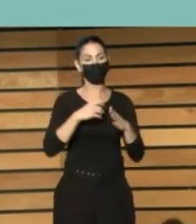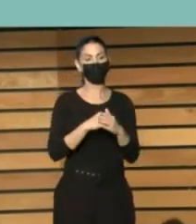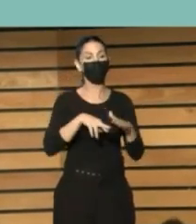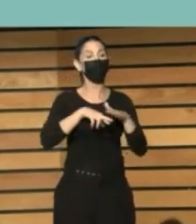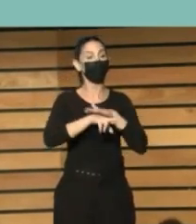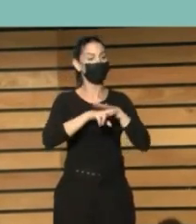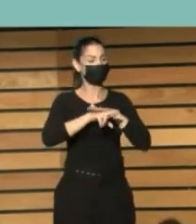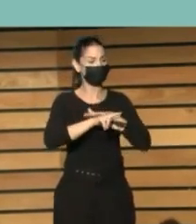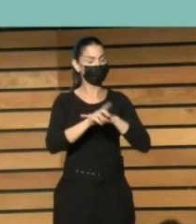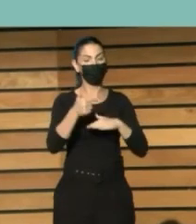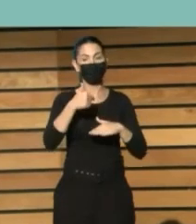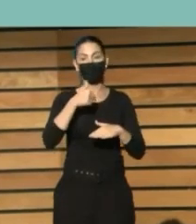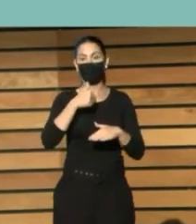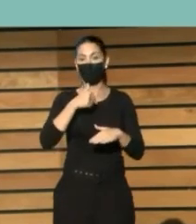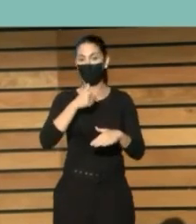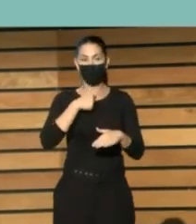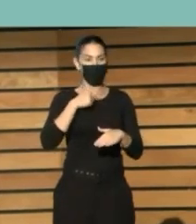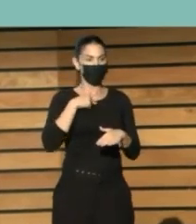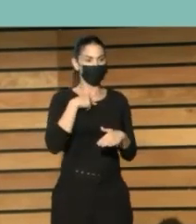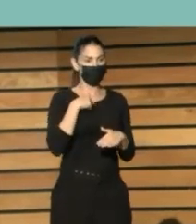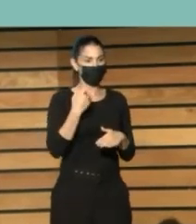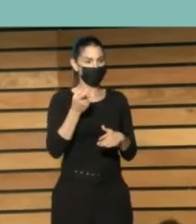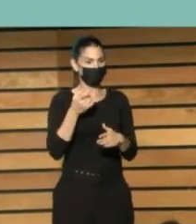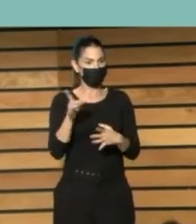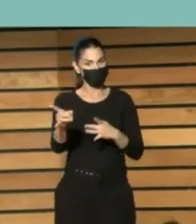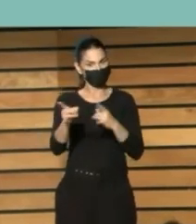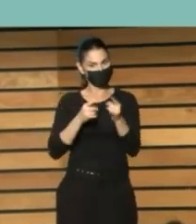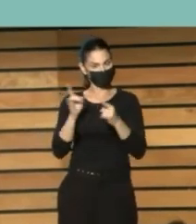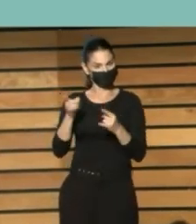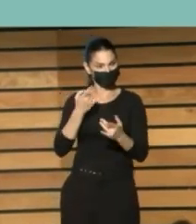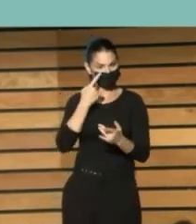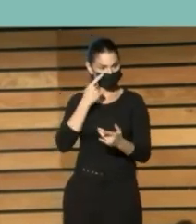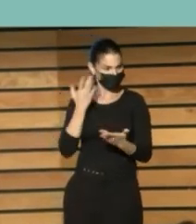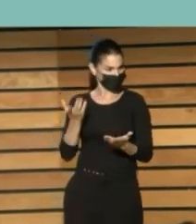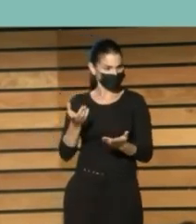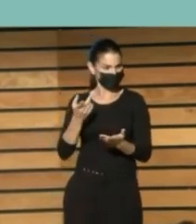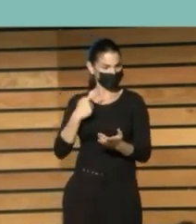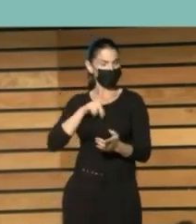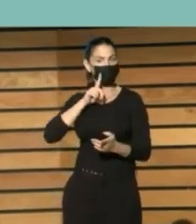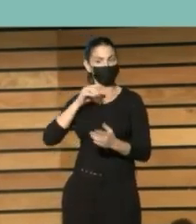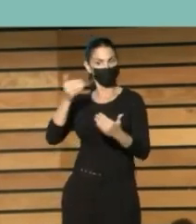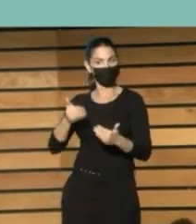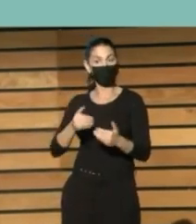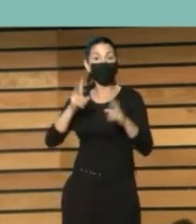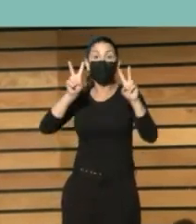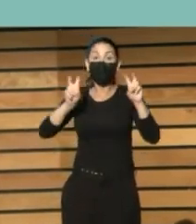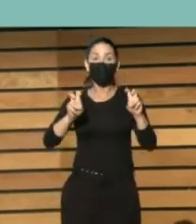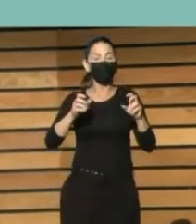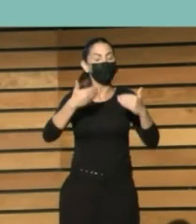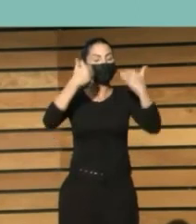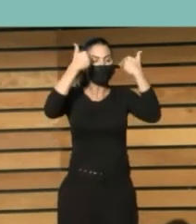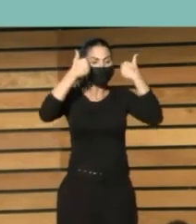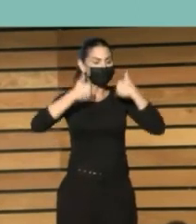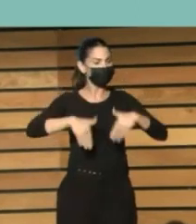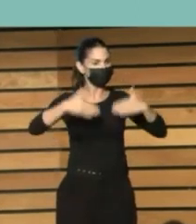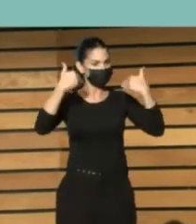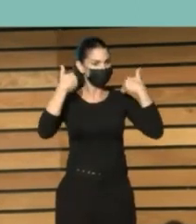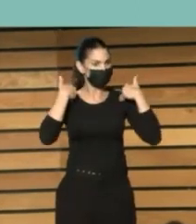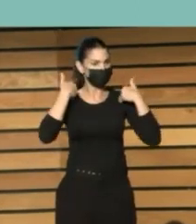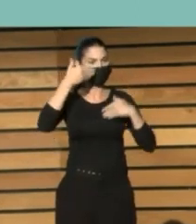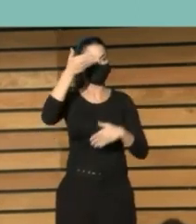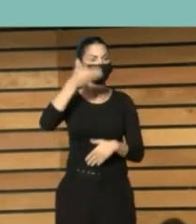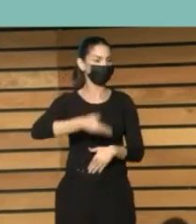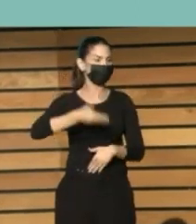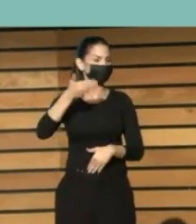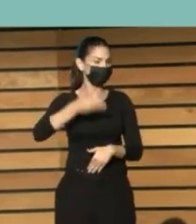que no he convencido a nadie de recursos humanos de que entiendan que los recursos humanos en las bibliotecas tienen que ser distintos y con